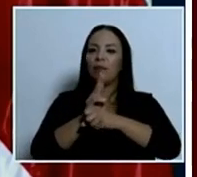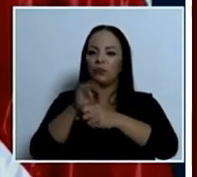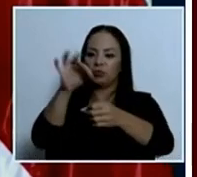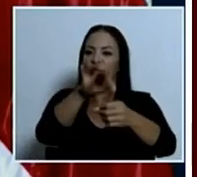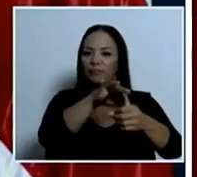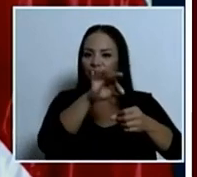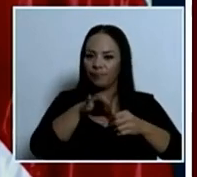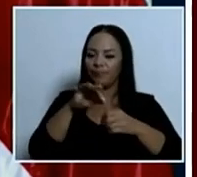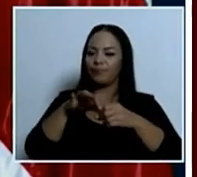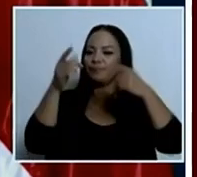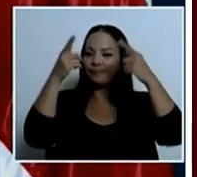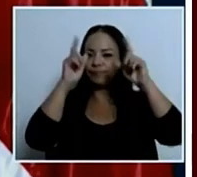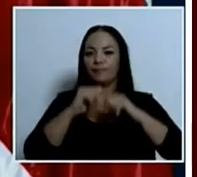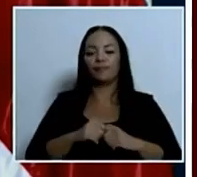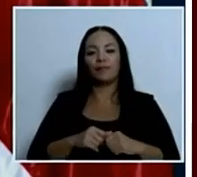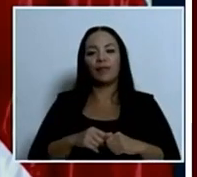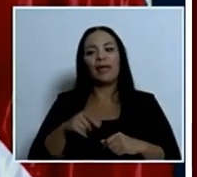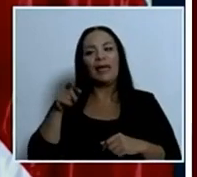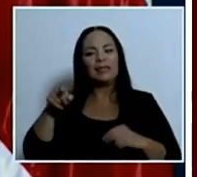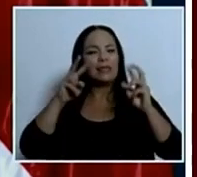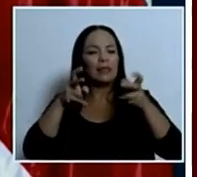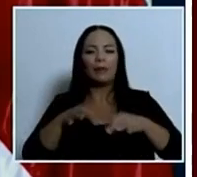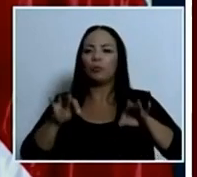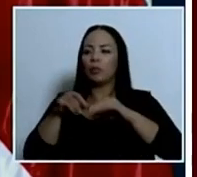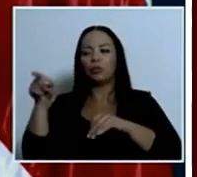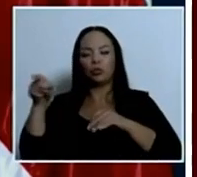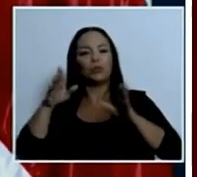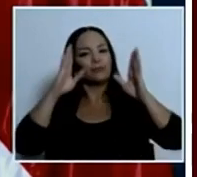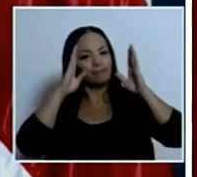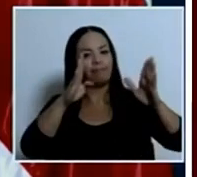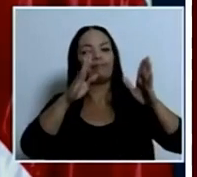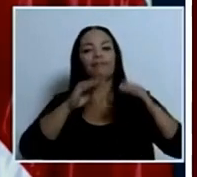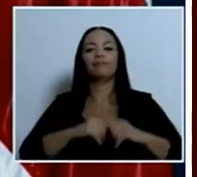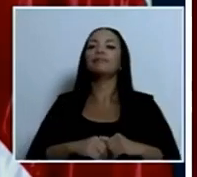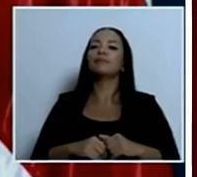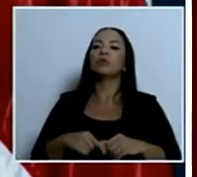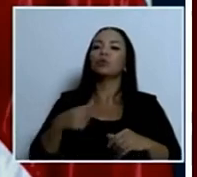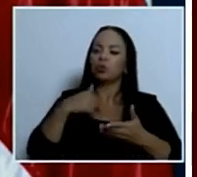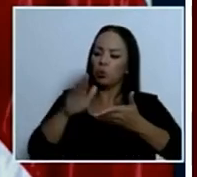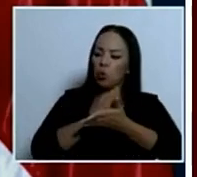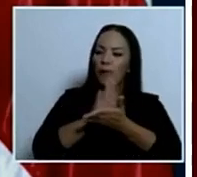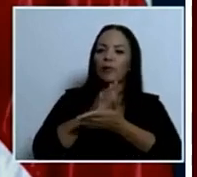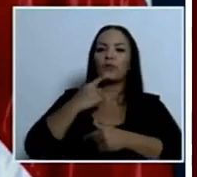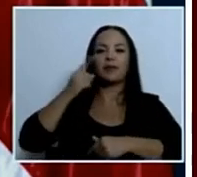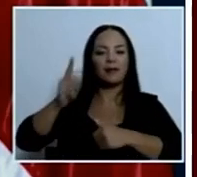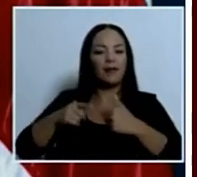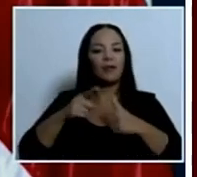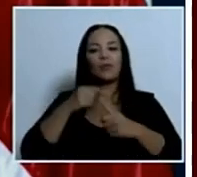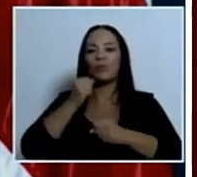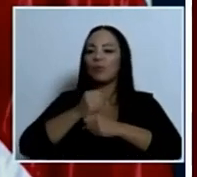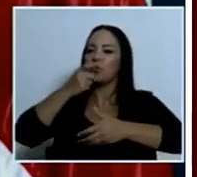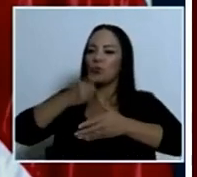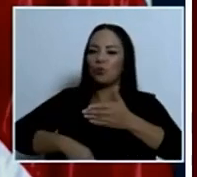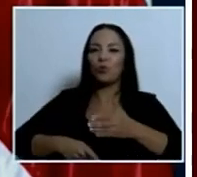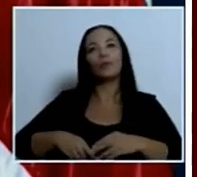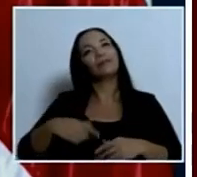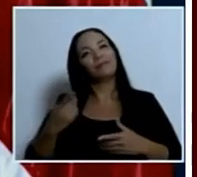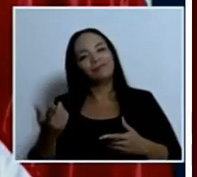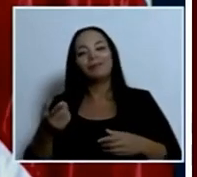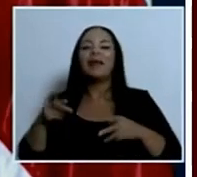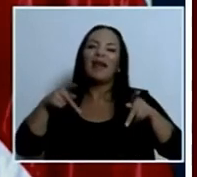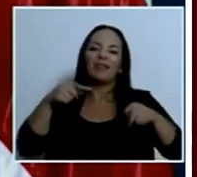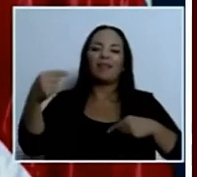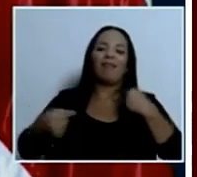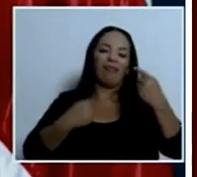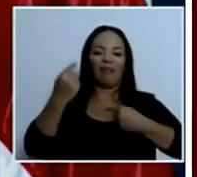es su prioridad. Hicimos decretos, trabajamos duro, nos han arreado bastante por eso, pero ya hay